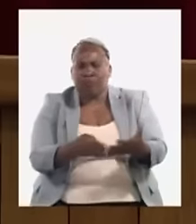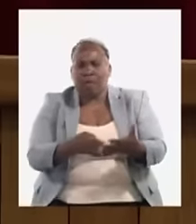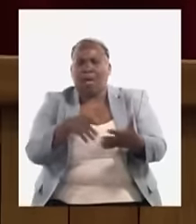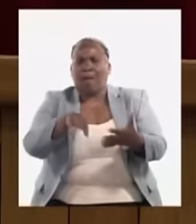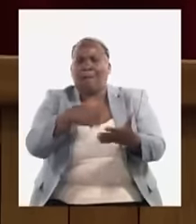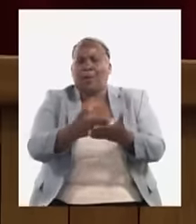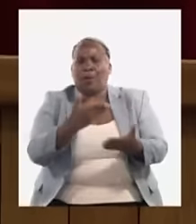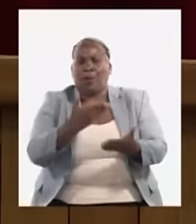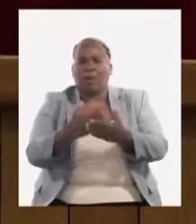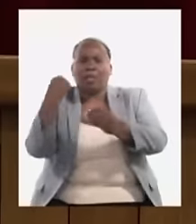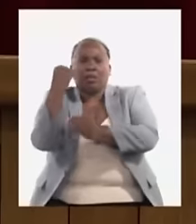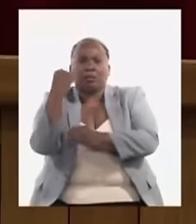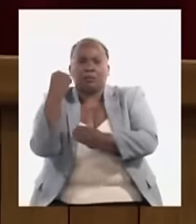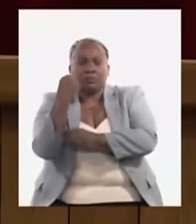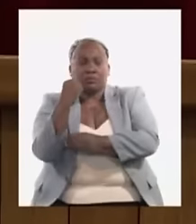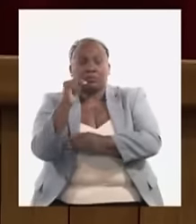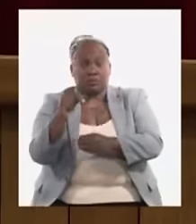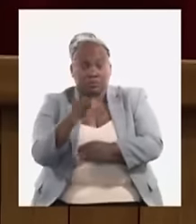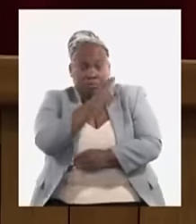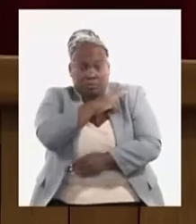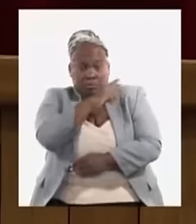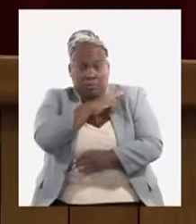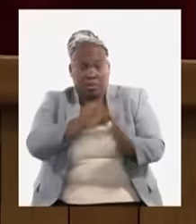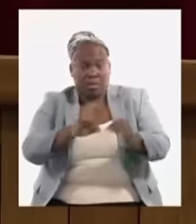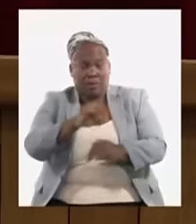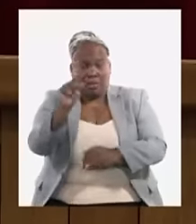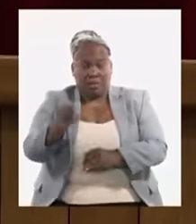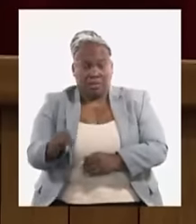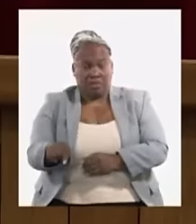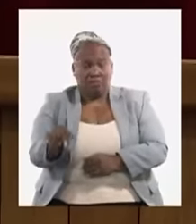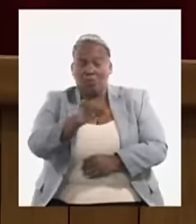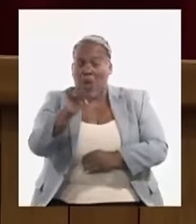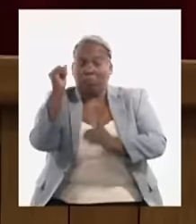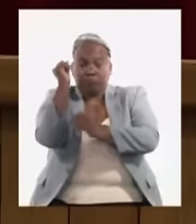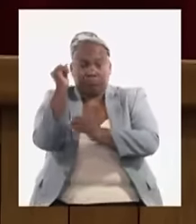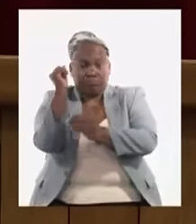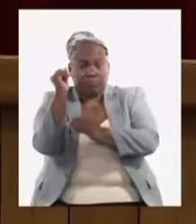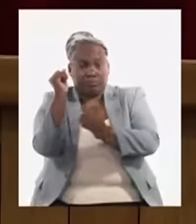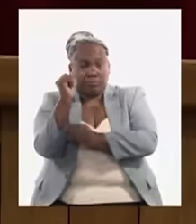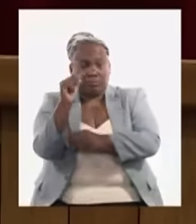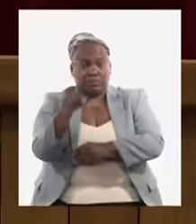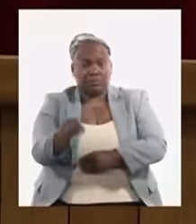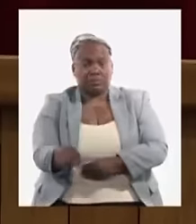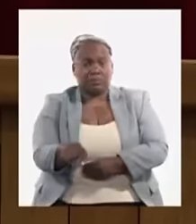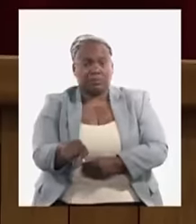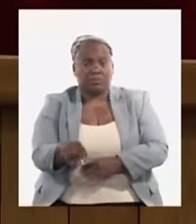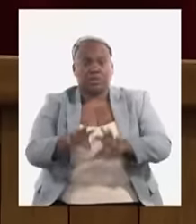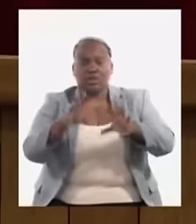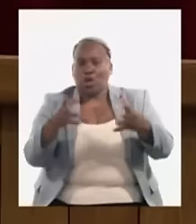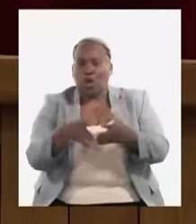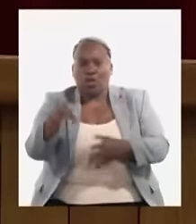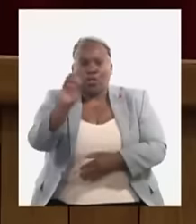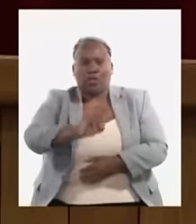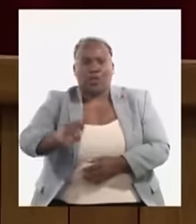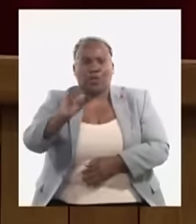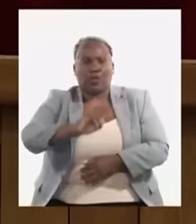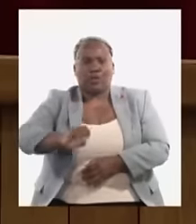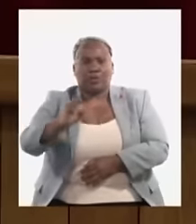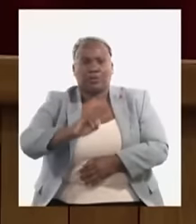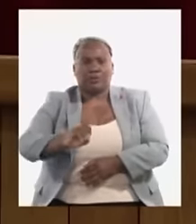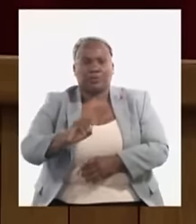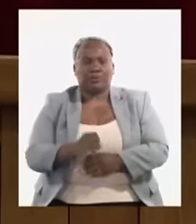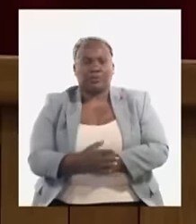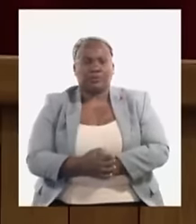rector de ese ministerio, pero también hay que fortalecer el papel de todos los organismos. Es que